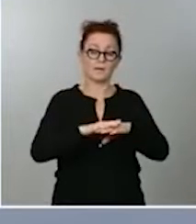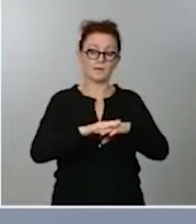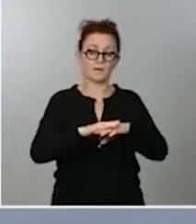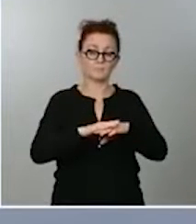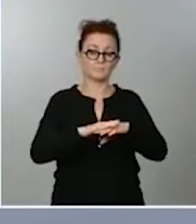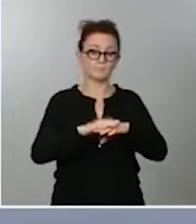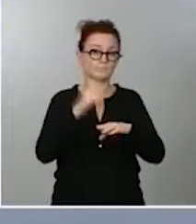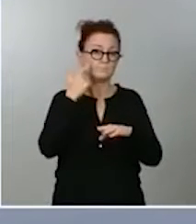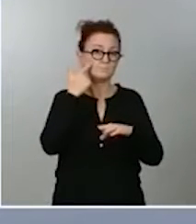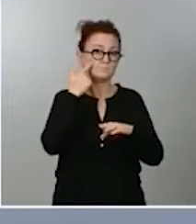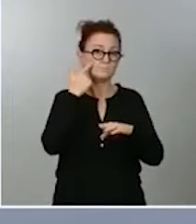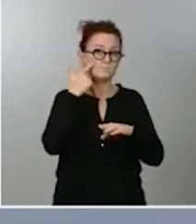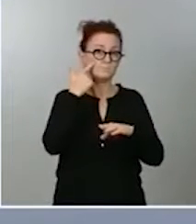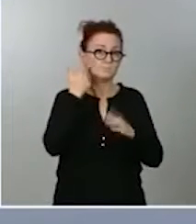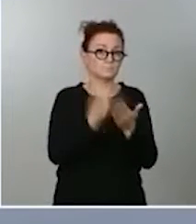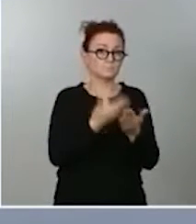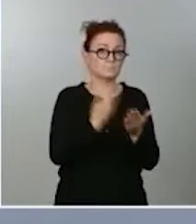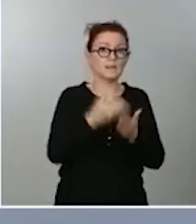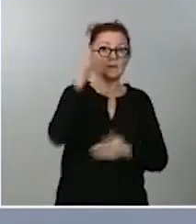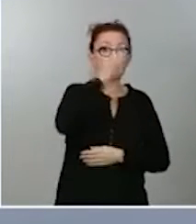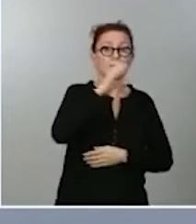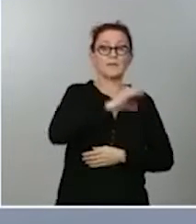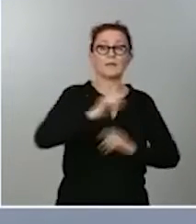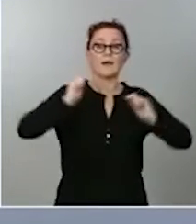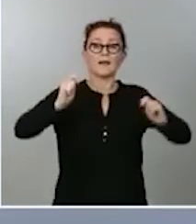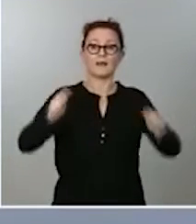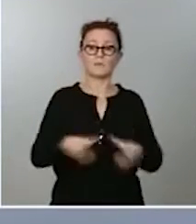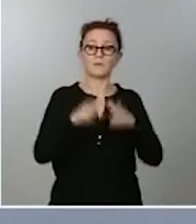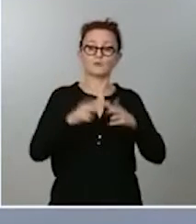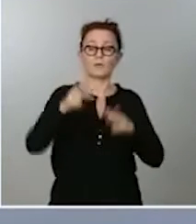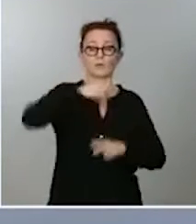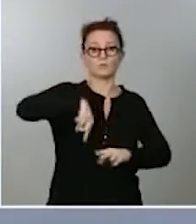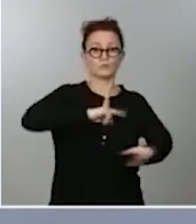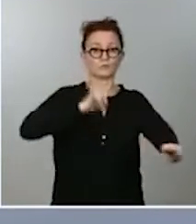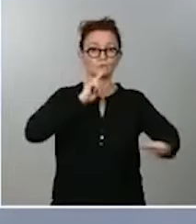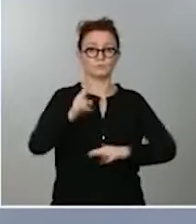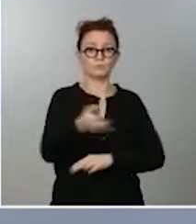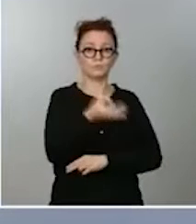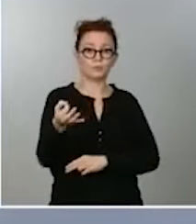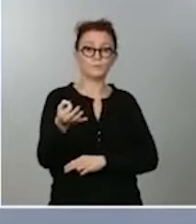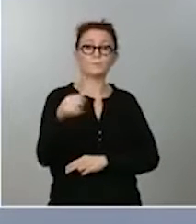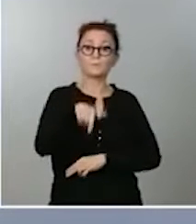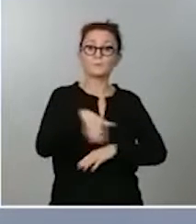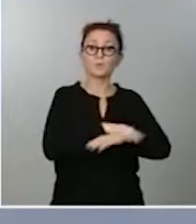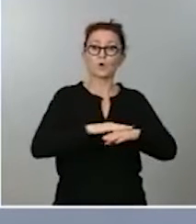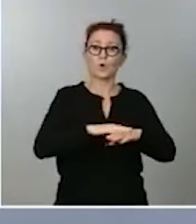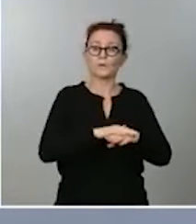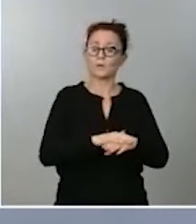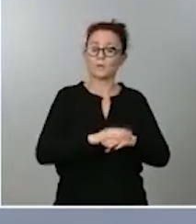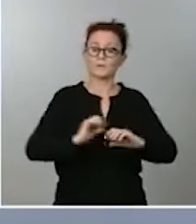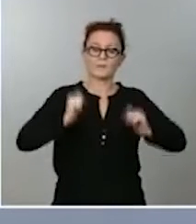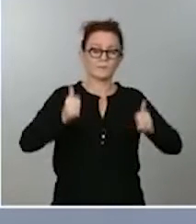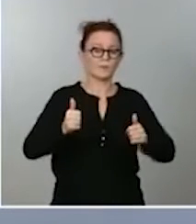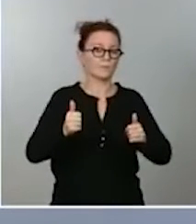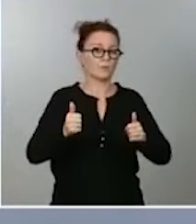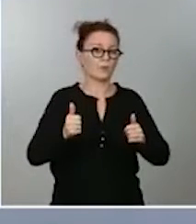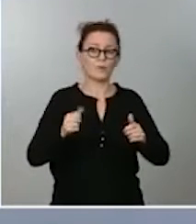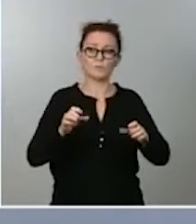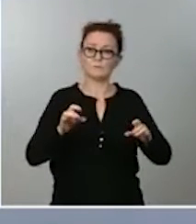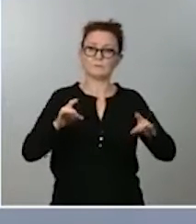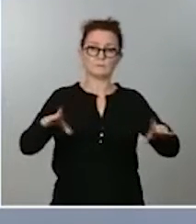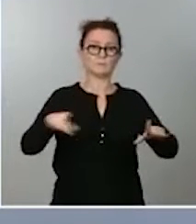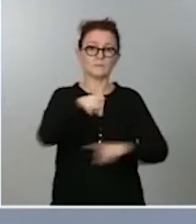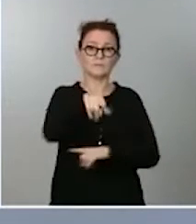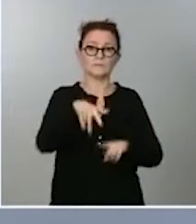científicas y la alarma social planteada. Este gobierno ha sido enormemente sensible desde el principio con este fenómeno, el